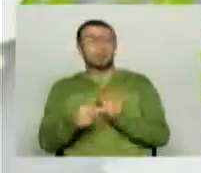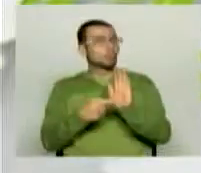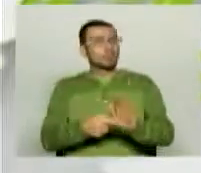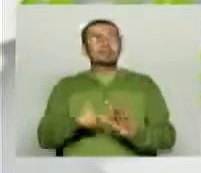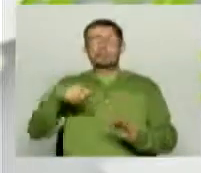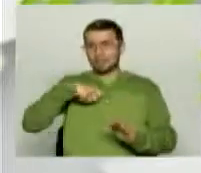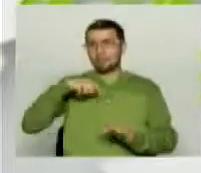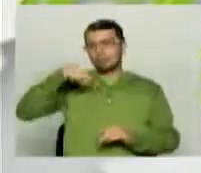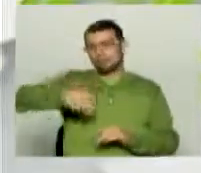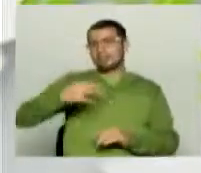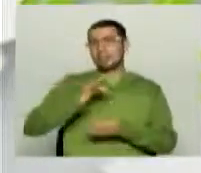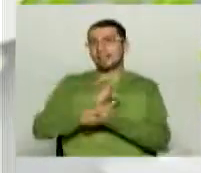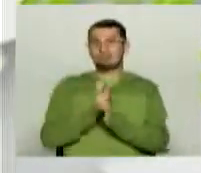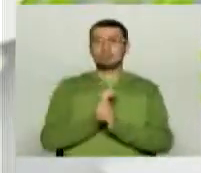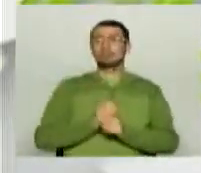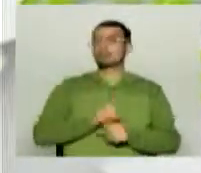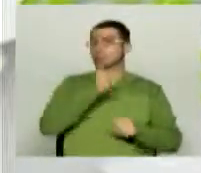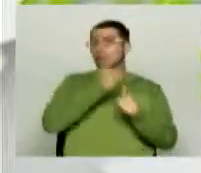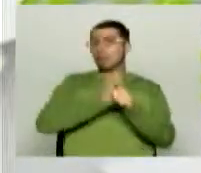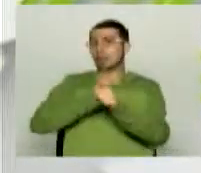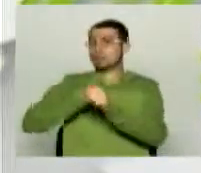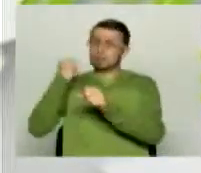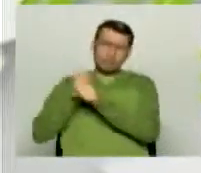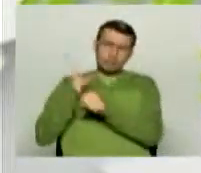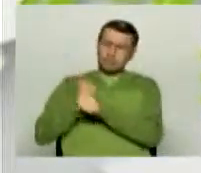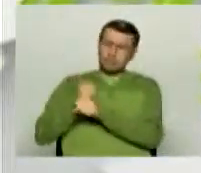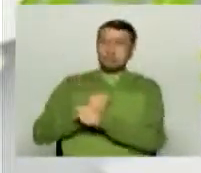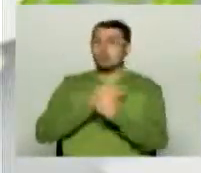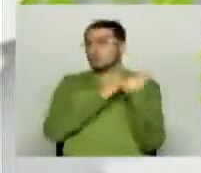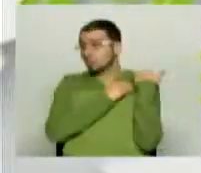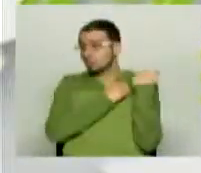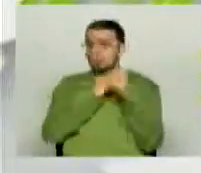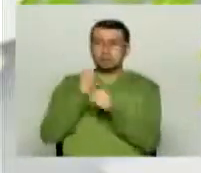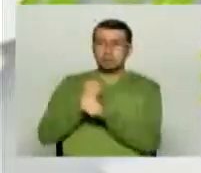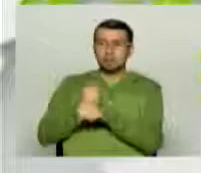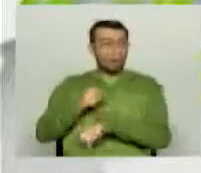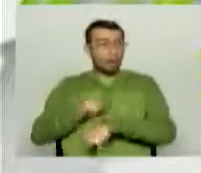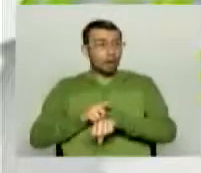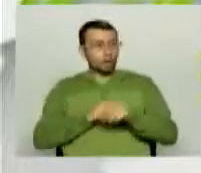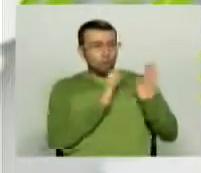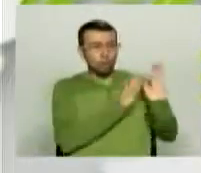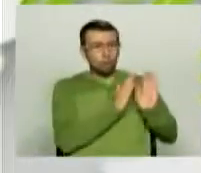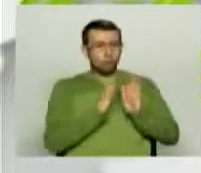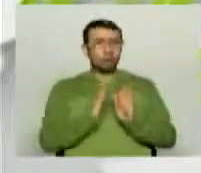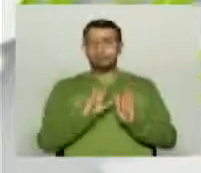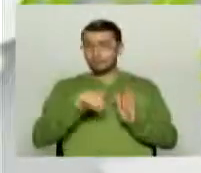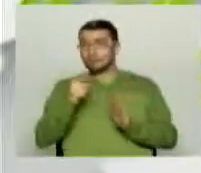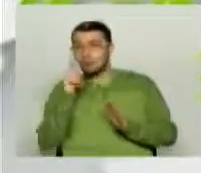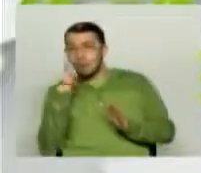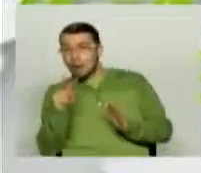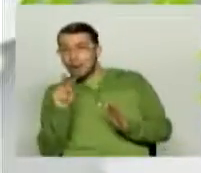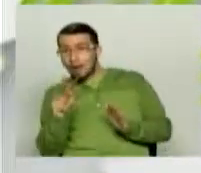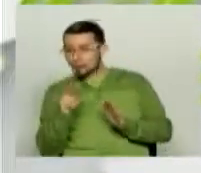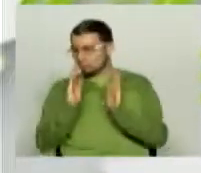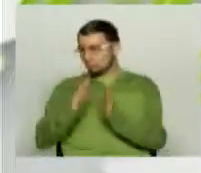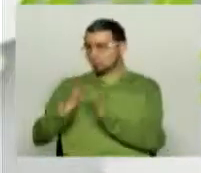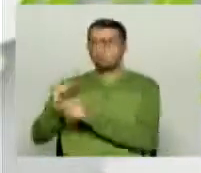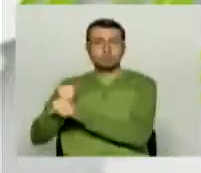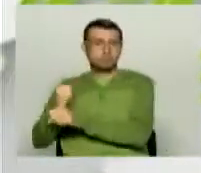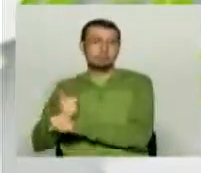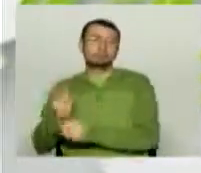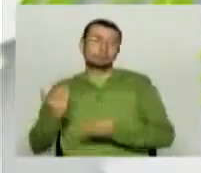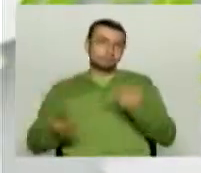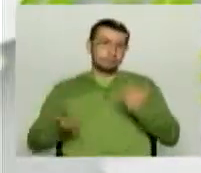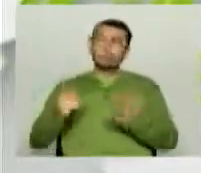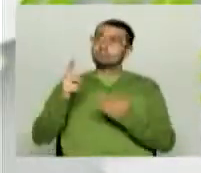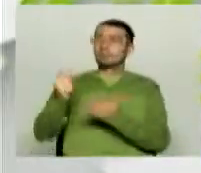cada quien, obviamente, primero, con responsabilidades, acomodar sus horarios, hacer lo que le corresponde, pero ha habido mucha flexibilidad y